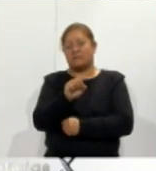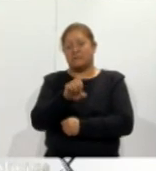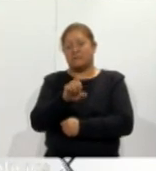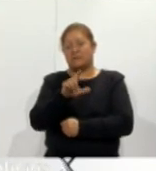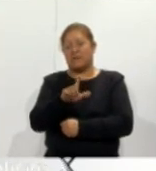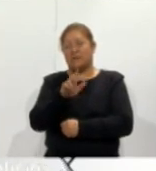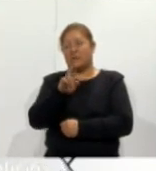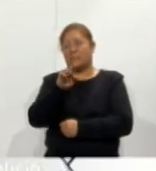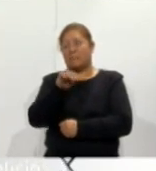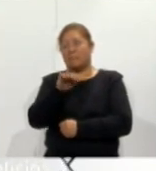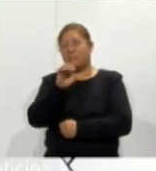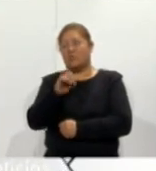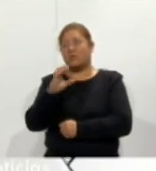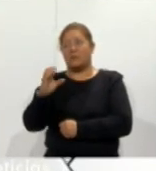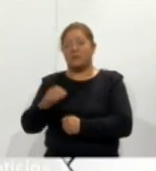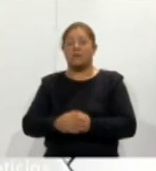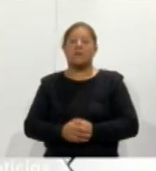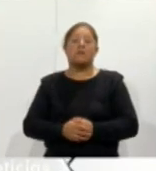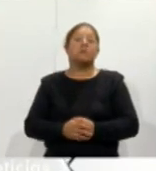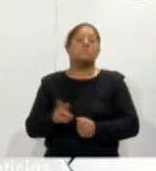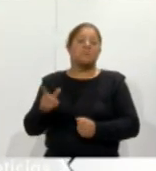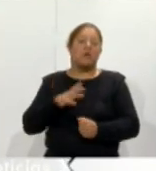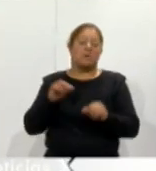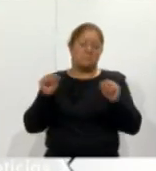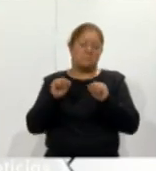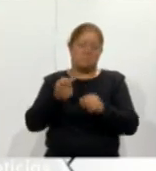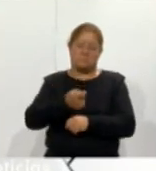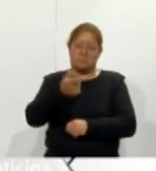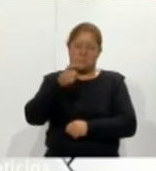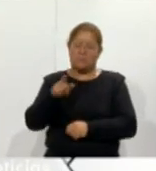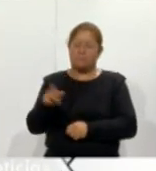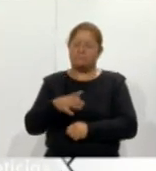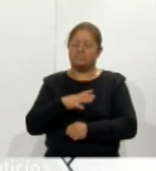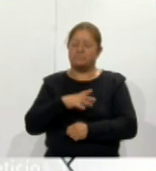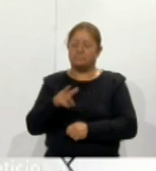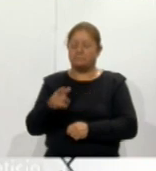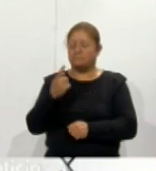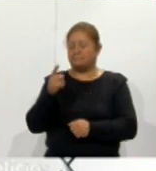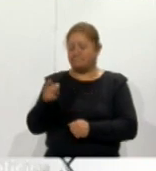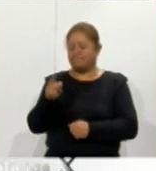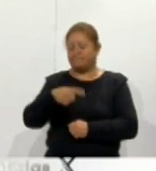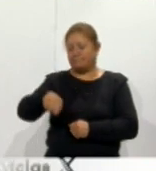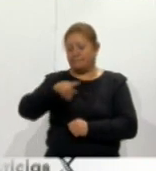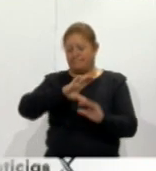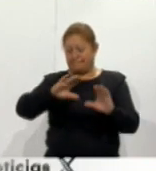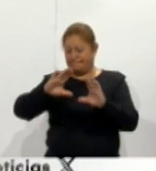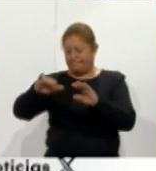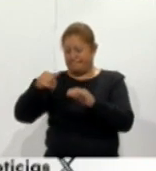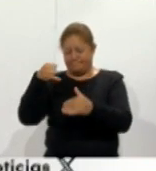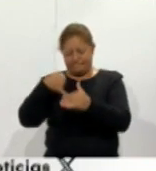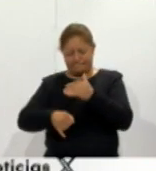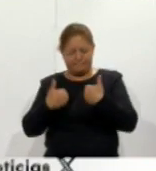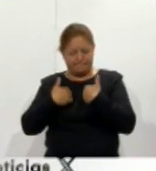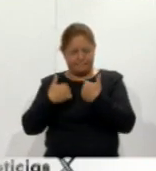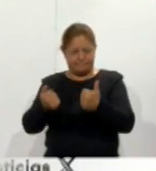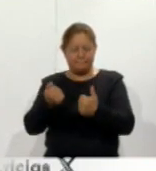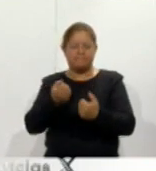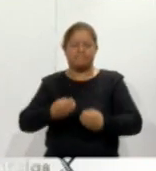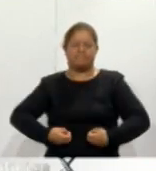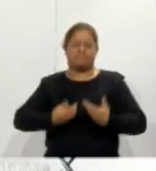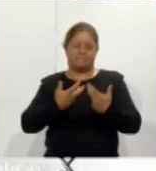buscando es crear conciencia de la importancia de cuidar nuestros riñones de llevar un estilo de vida activo y un estilo de vida sano